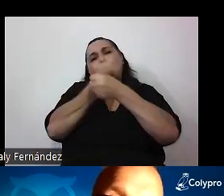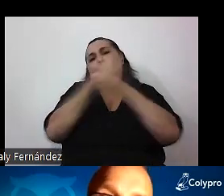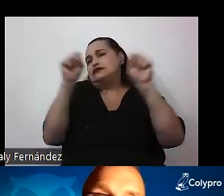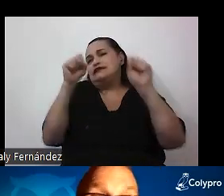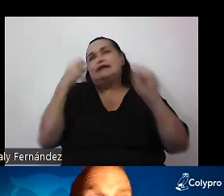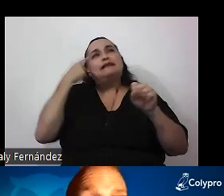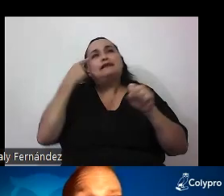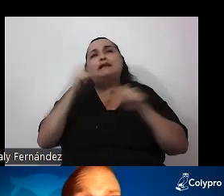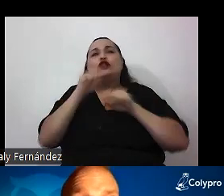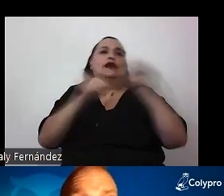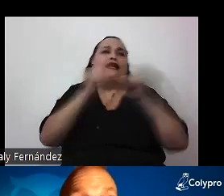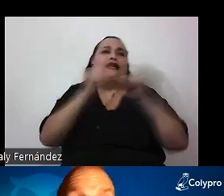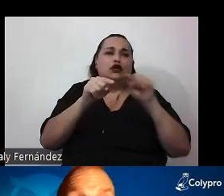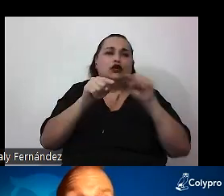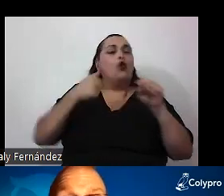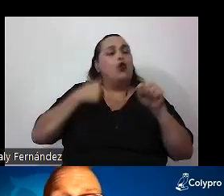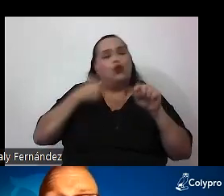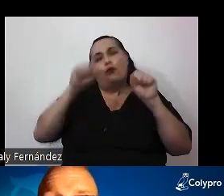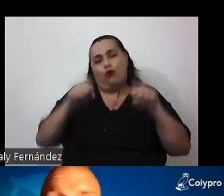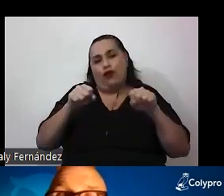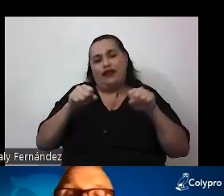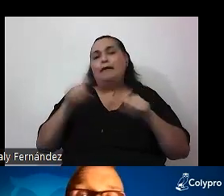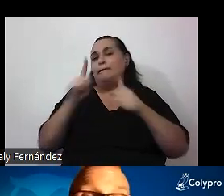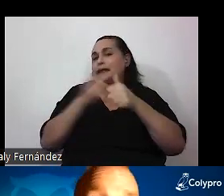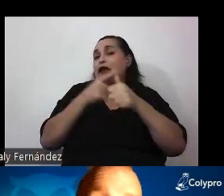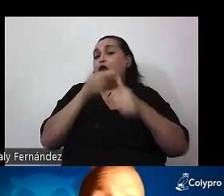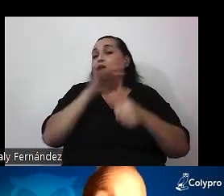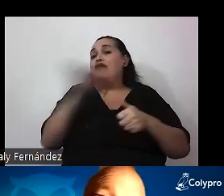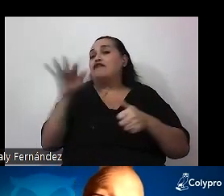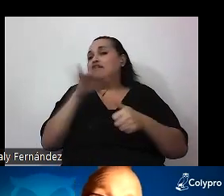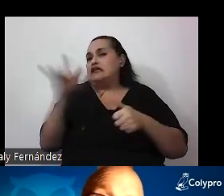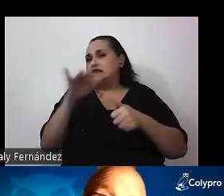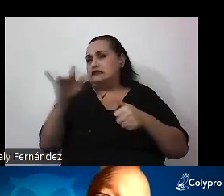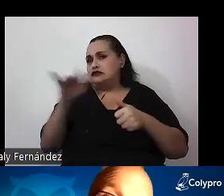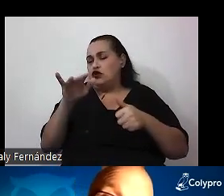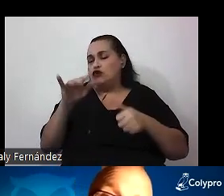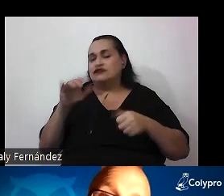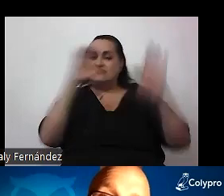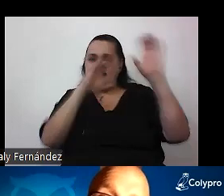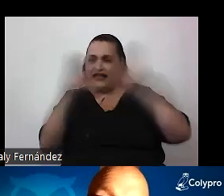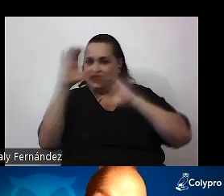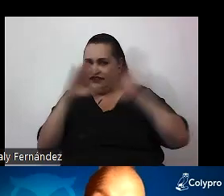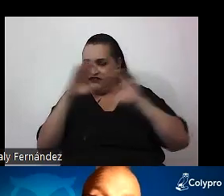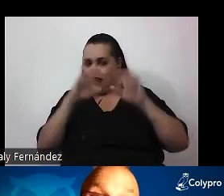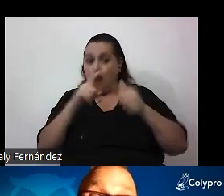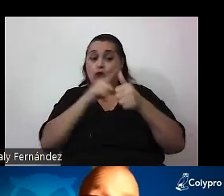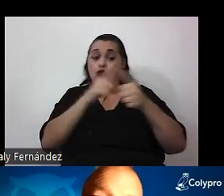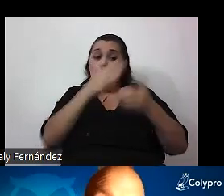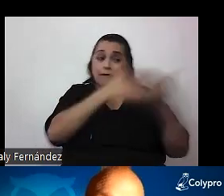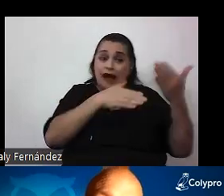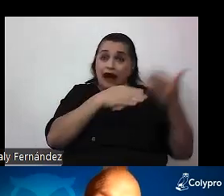crítico sin lo que podríamos llamar una alfabetización científica. Por un lado, los modos en los que en la ciencia se